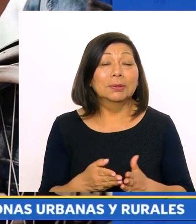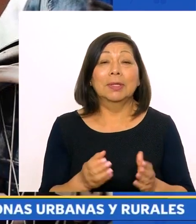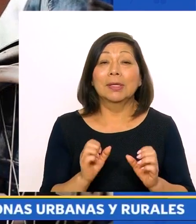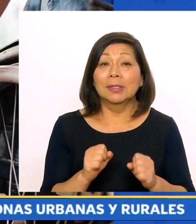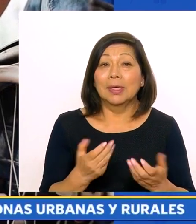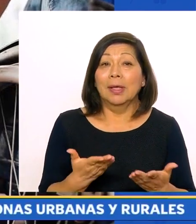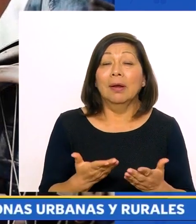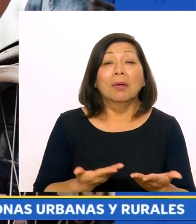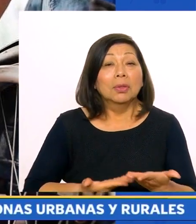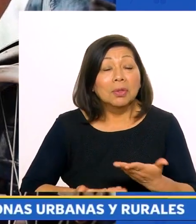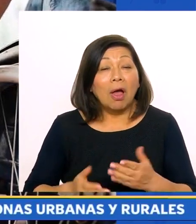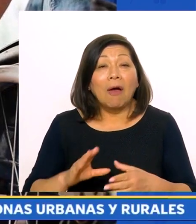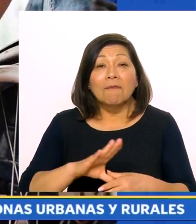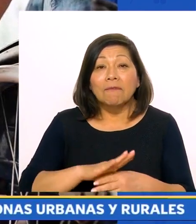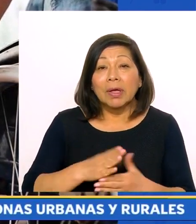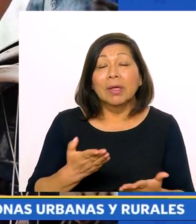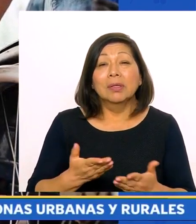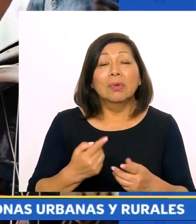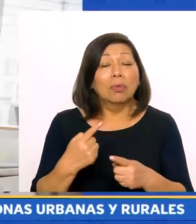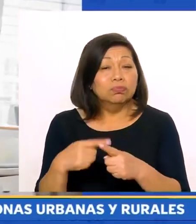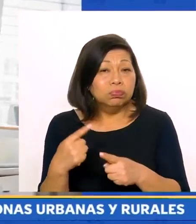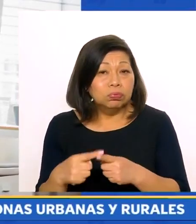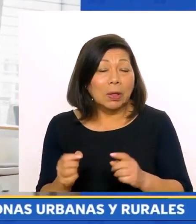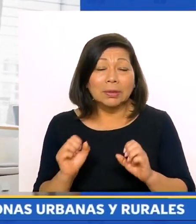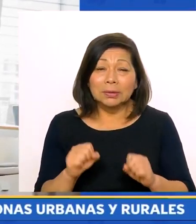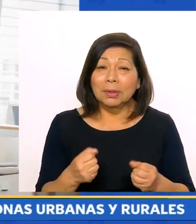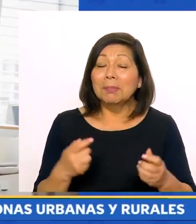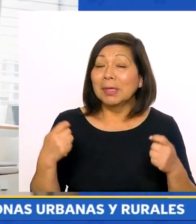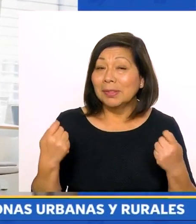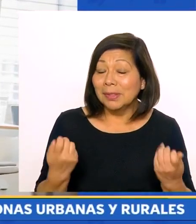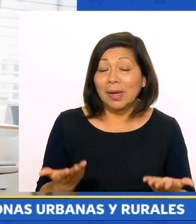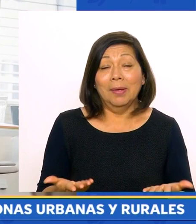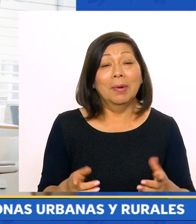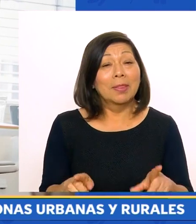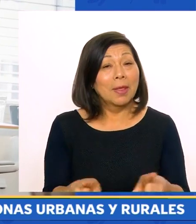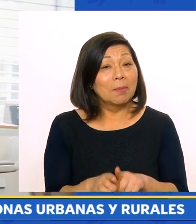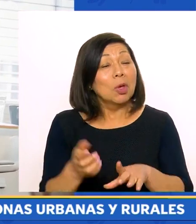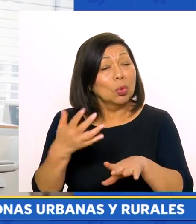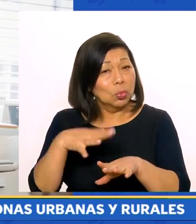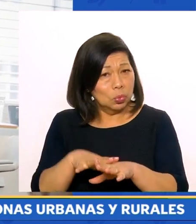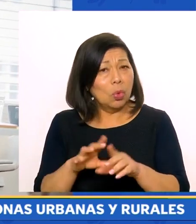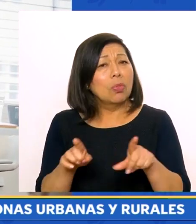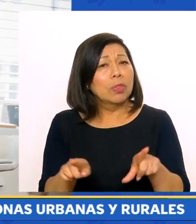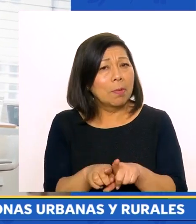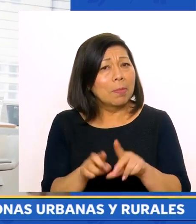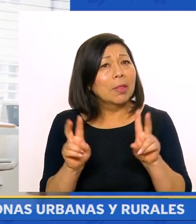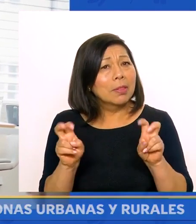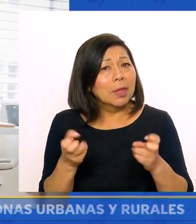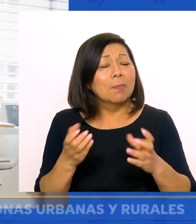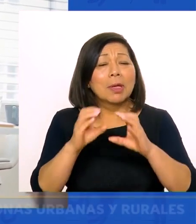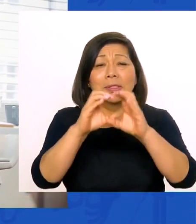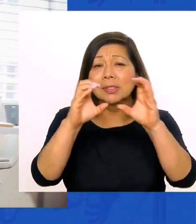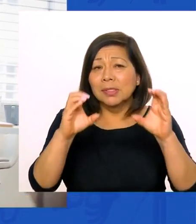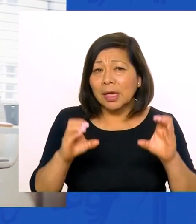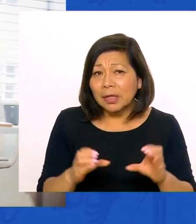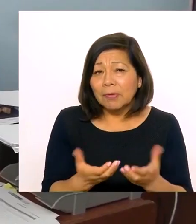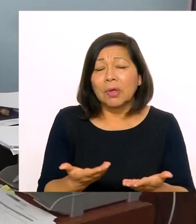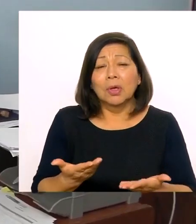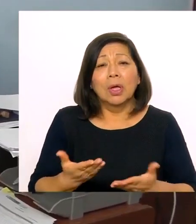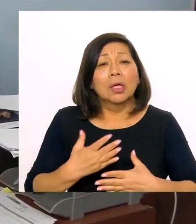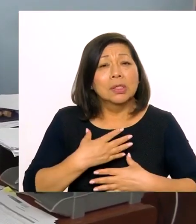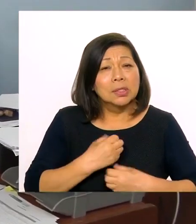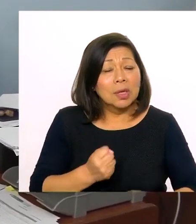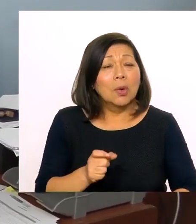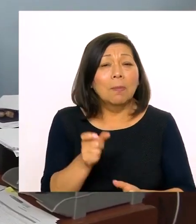rurales y ahí vamos a ver cómo las acciones cívicas que realizan las ferias y fiestas patronales que siempre celebran. Ahí incorporamos